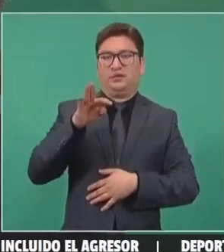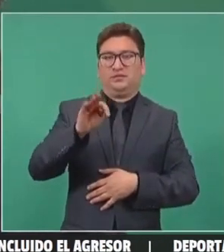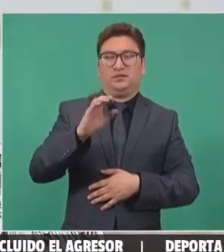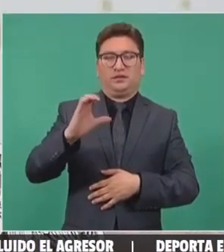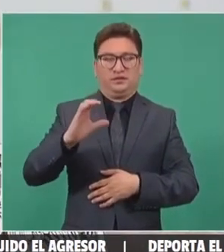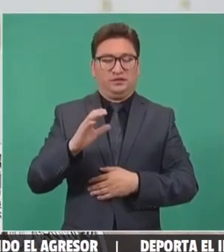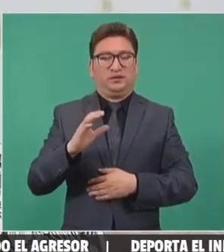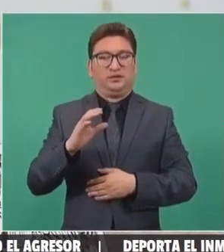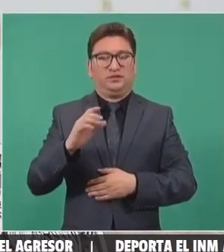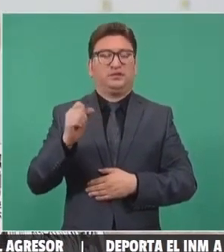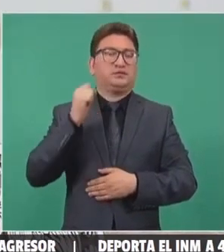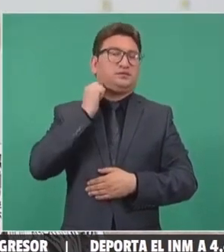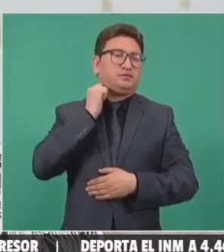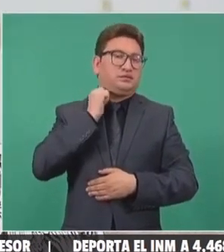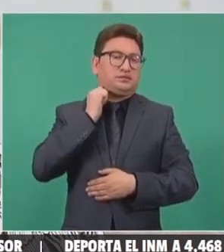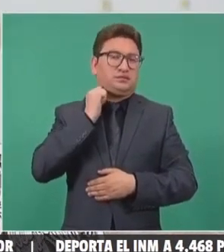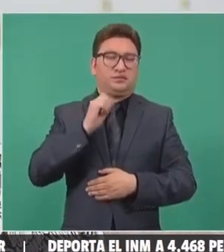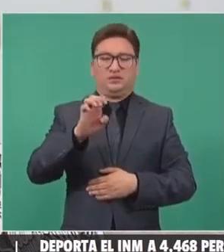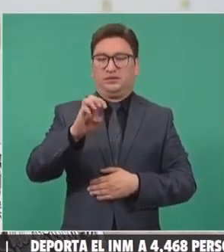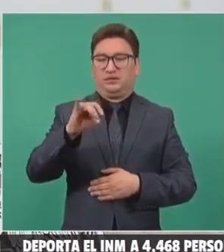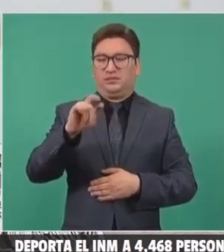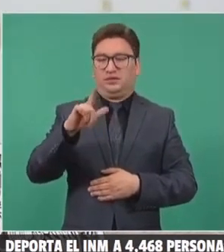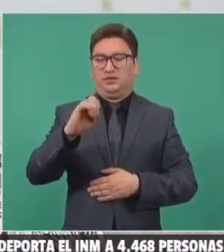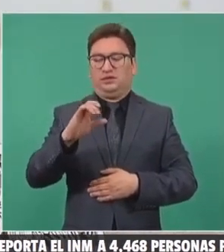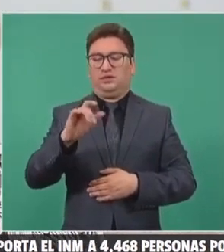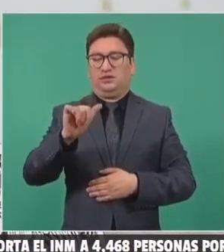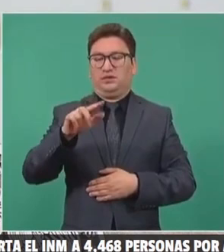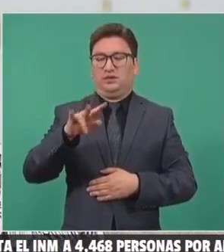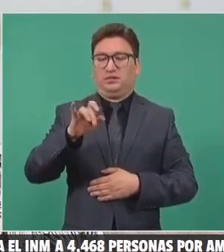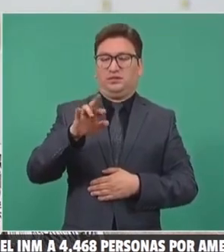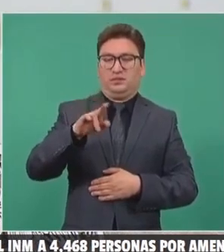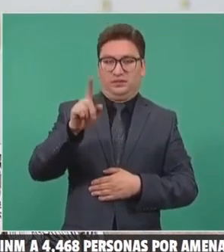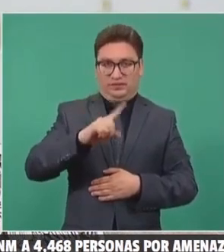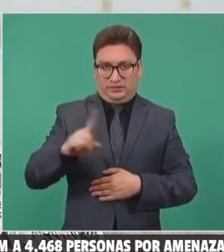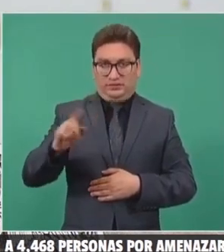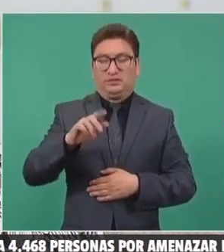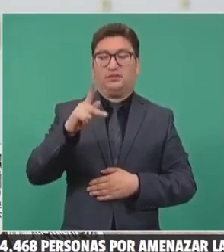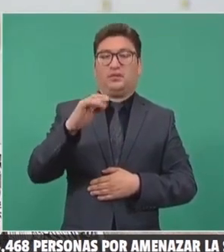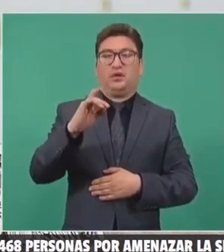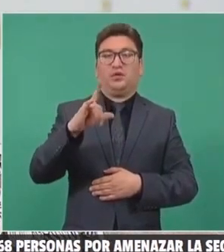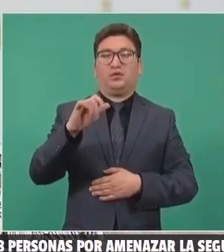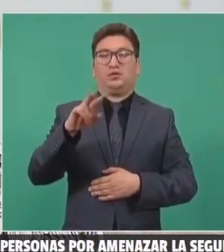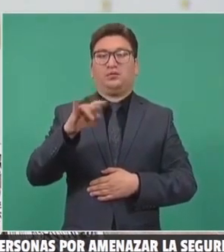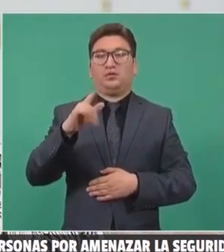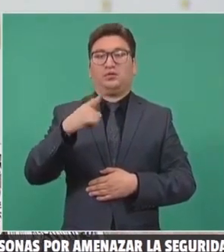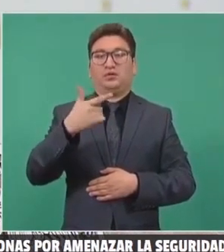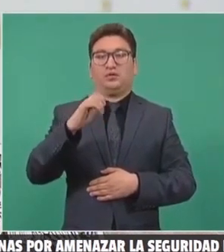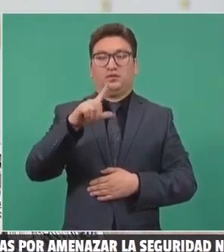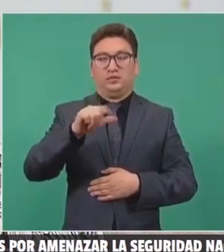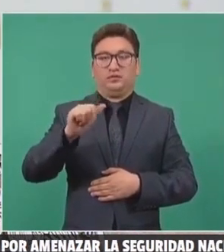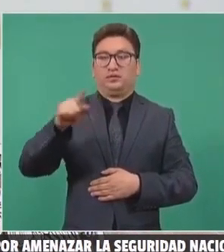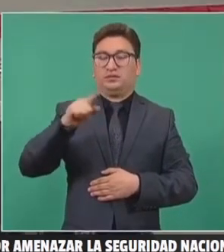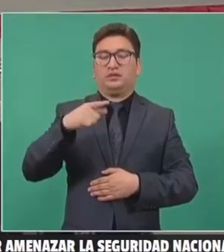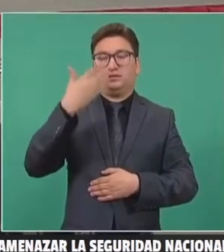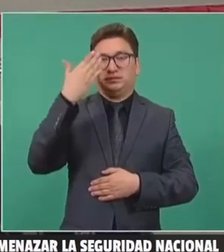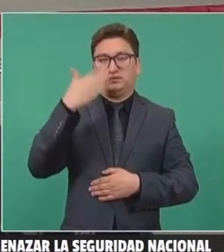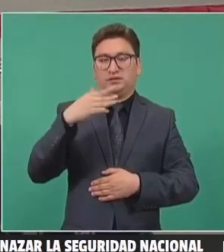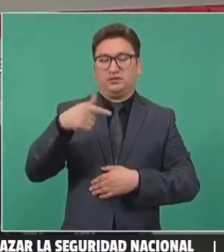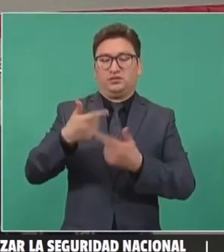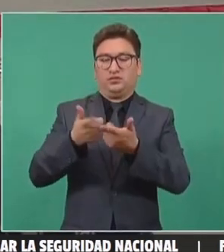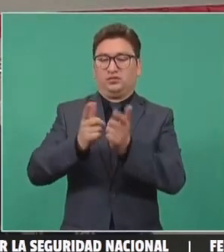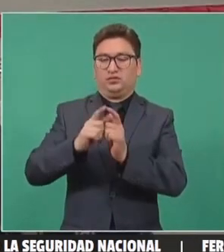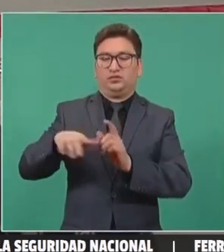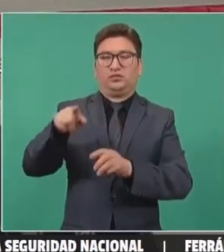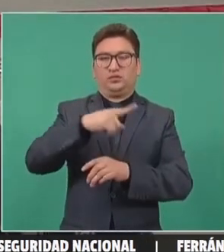el senador Emilio Álvarez y Casa y Paola Migoya, promotores del Frente Cívico Nacional,